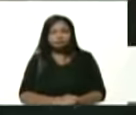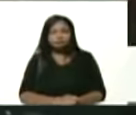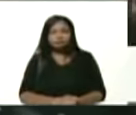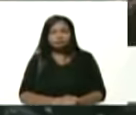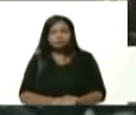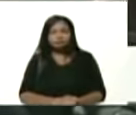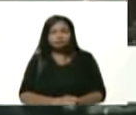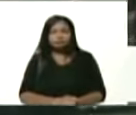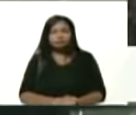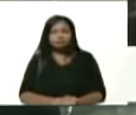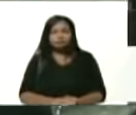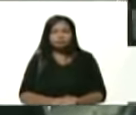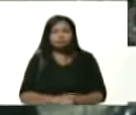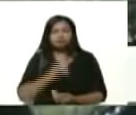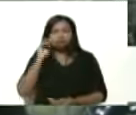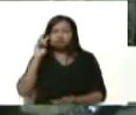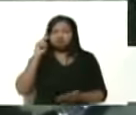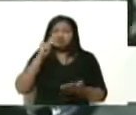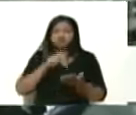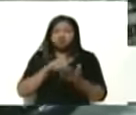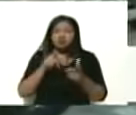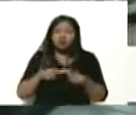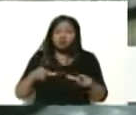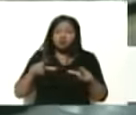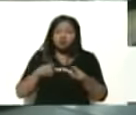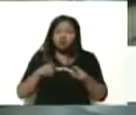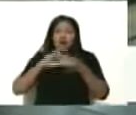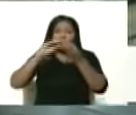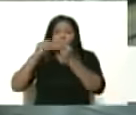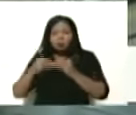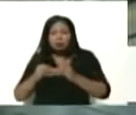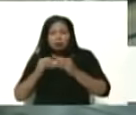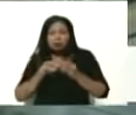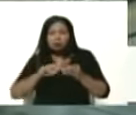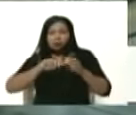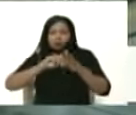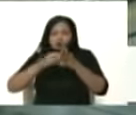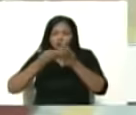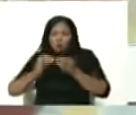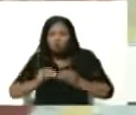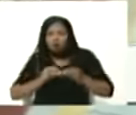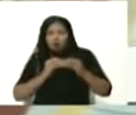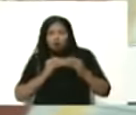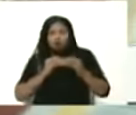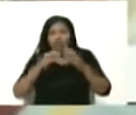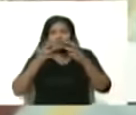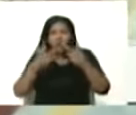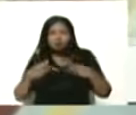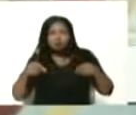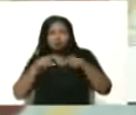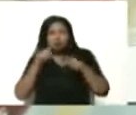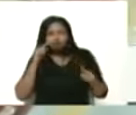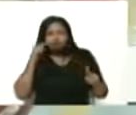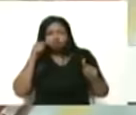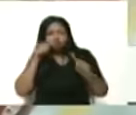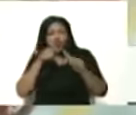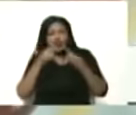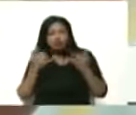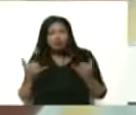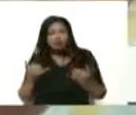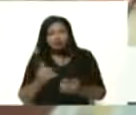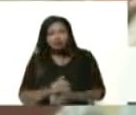están acá en la ensamblando en la industria mirandina en esta línea presidente